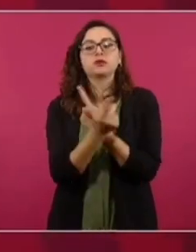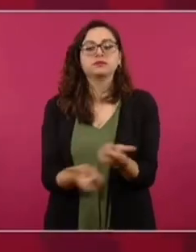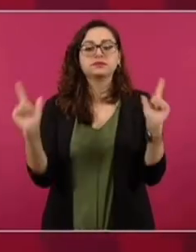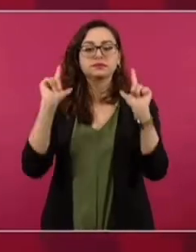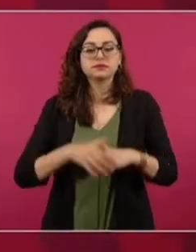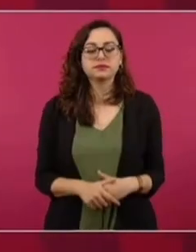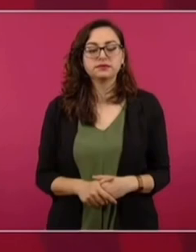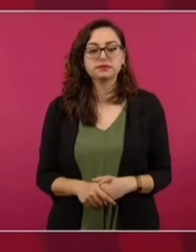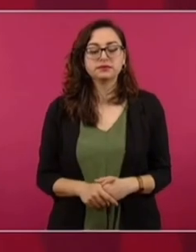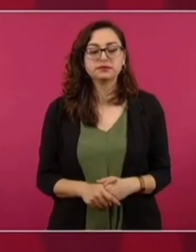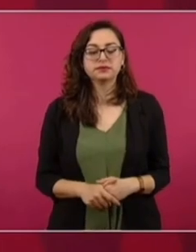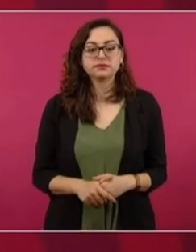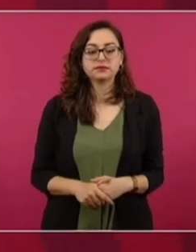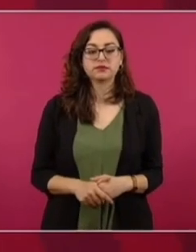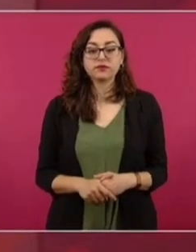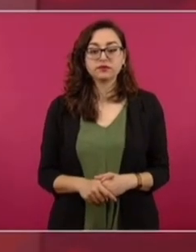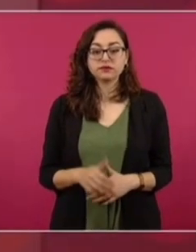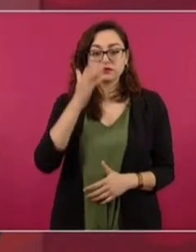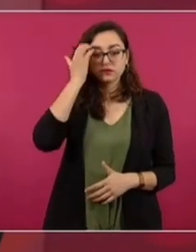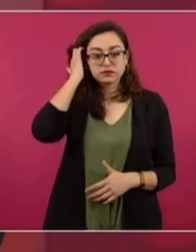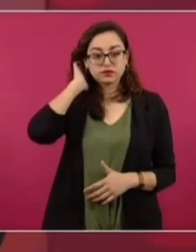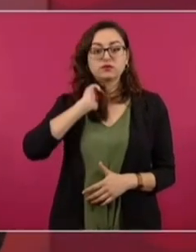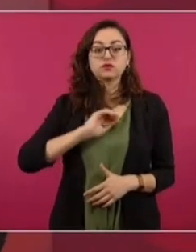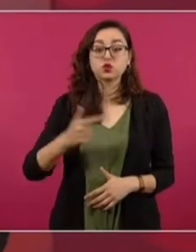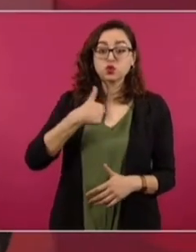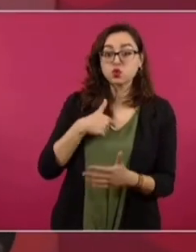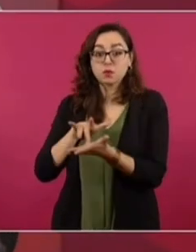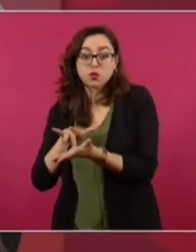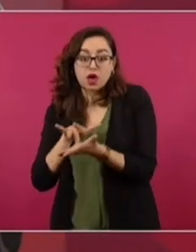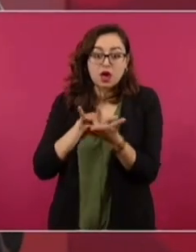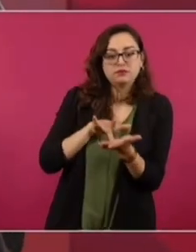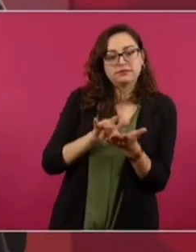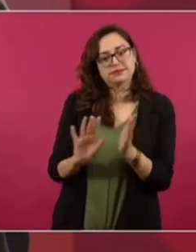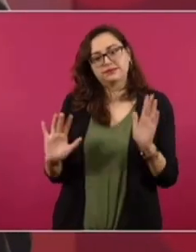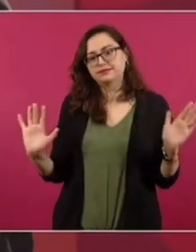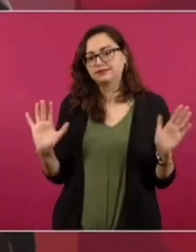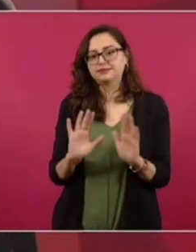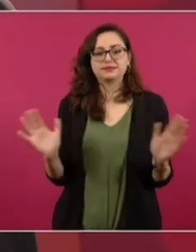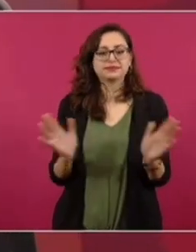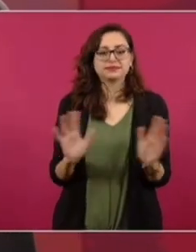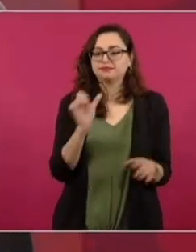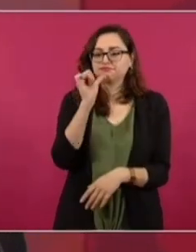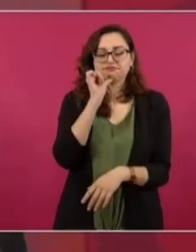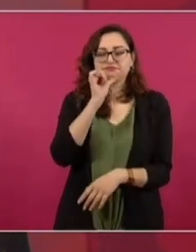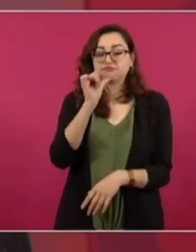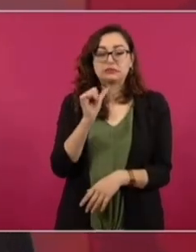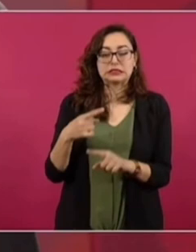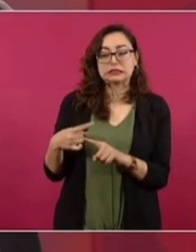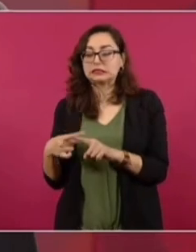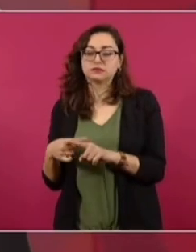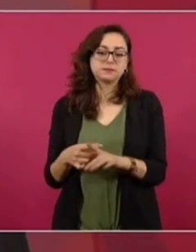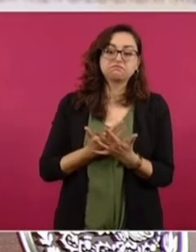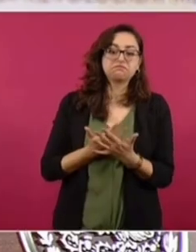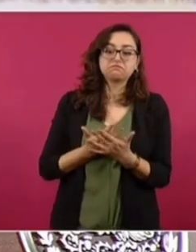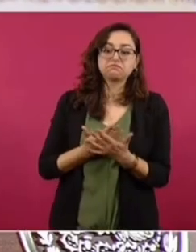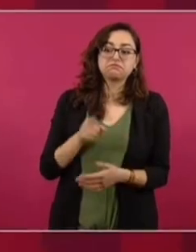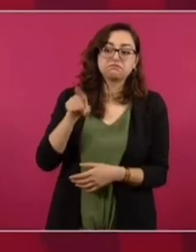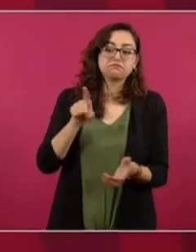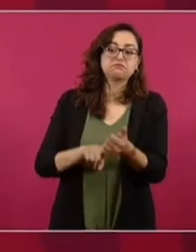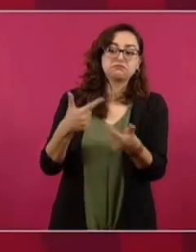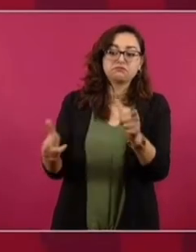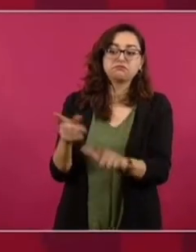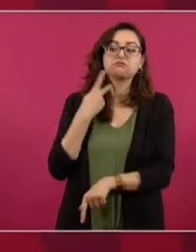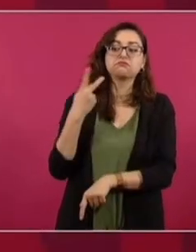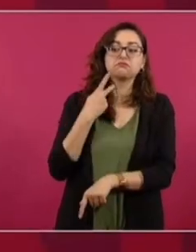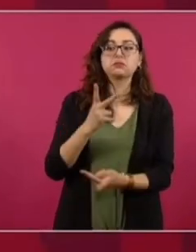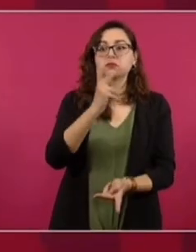hacer. Nada más que yo no voy a inclinarme por ninguno hasta que se lleve a cabo la encuesta